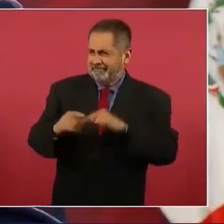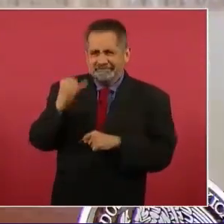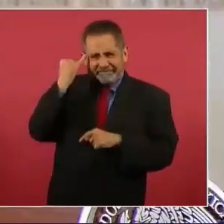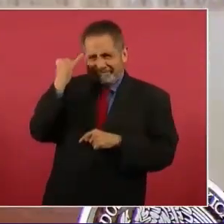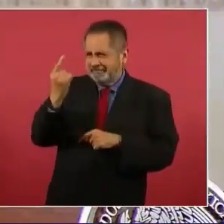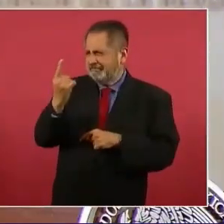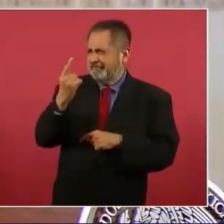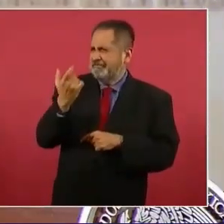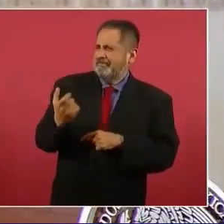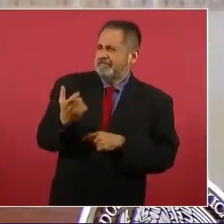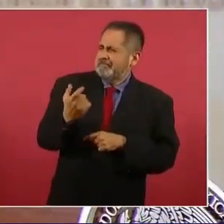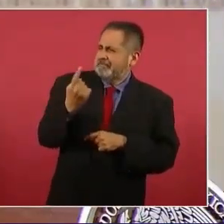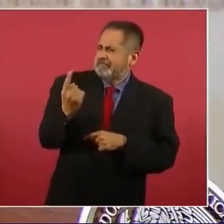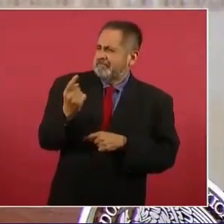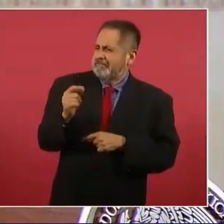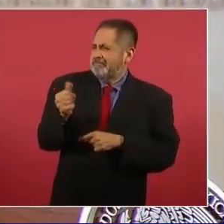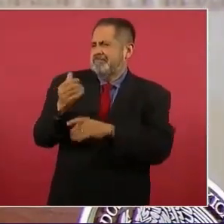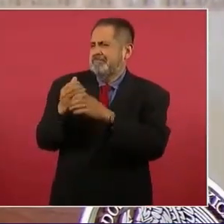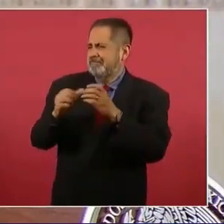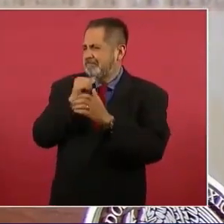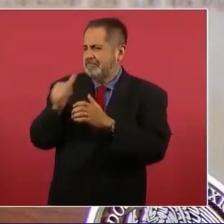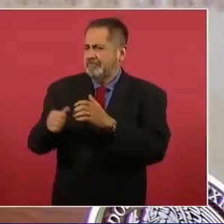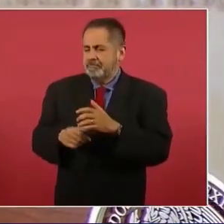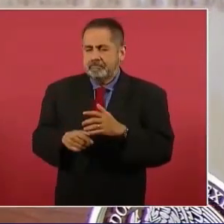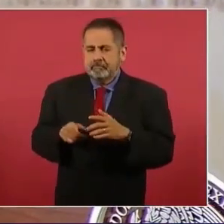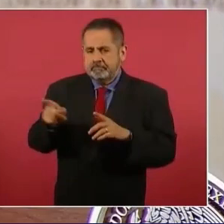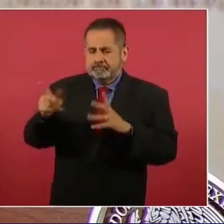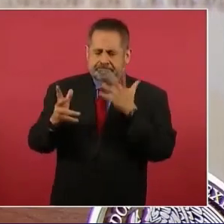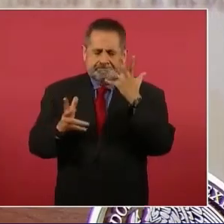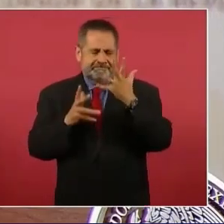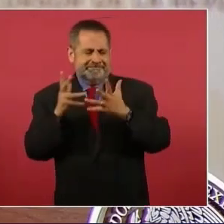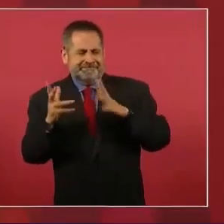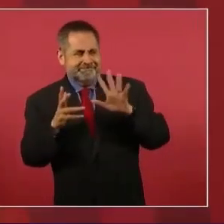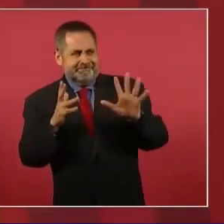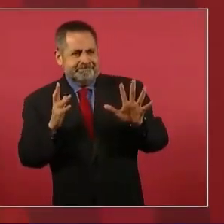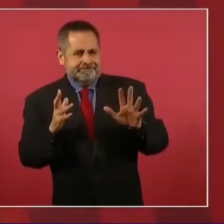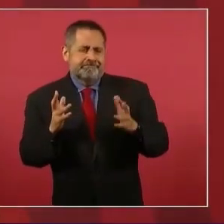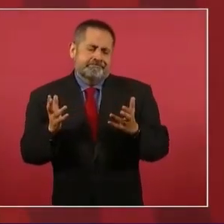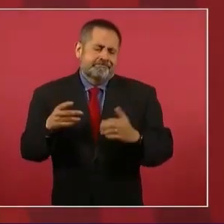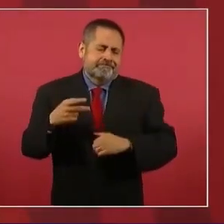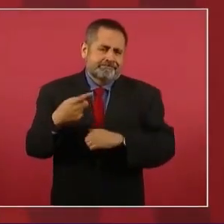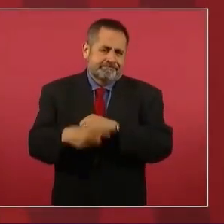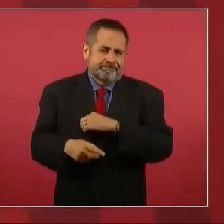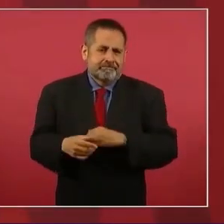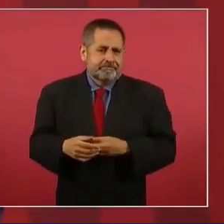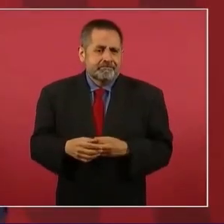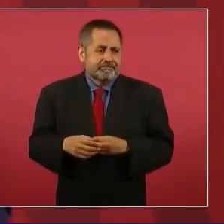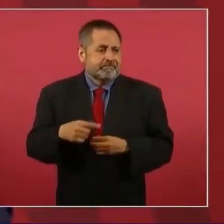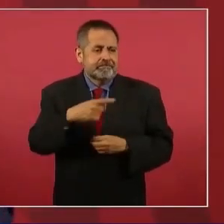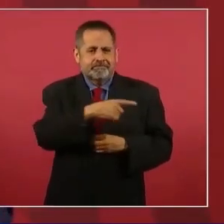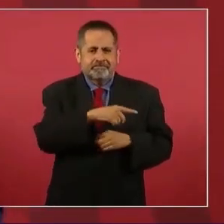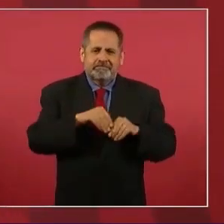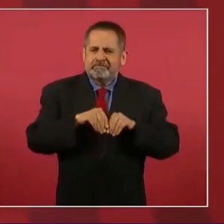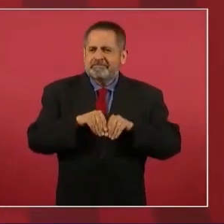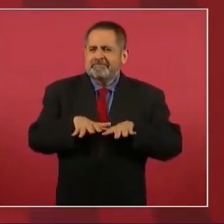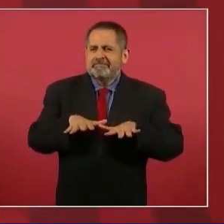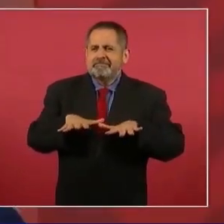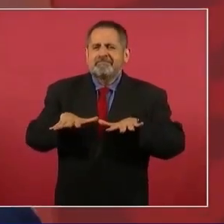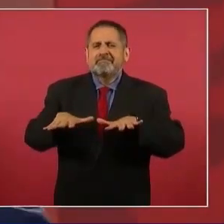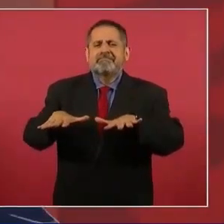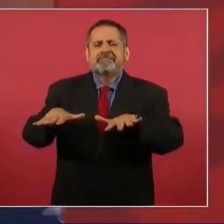acabarlo, destruirlo, pero sí dañaron mucho. Sí, avanzó esa mancha negra